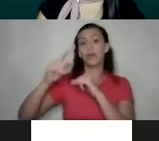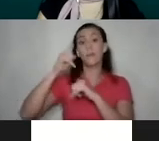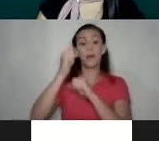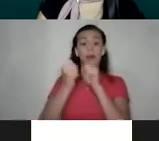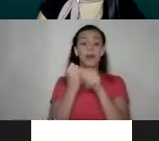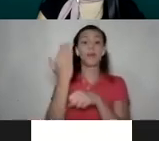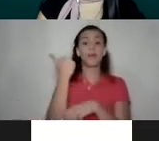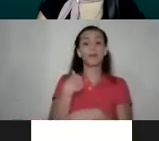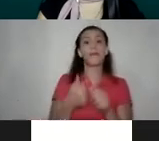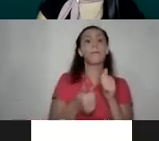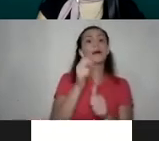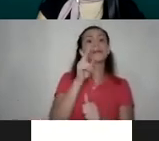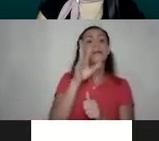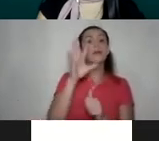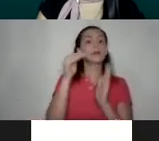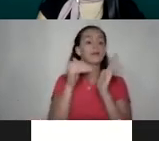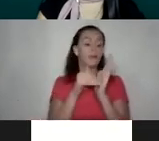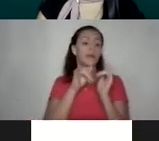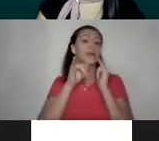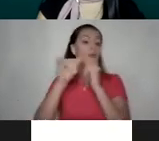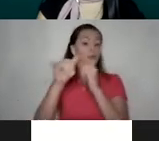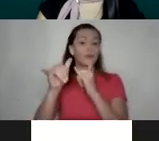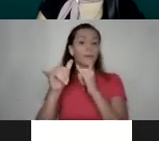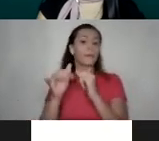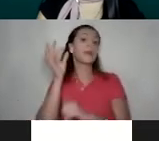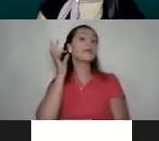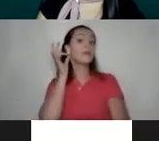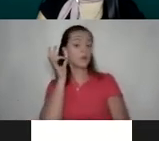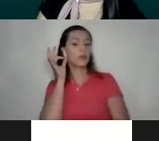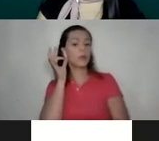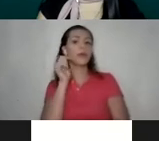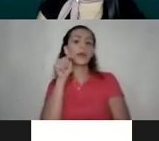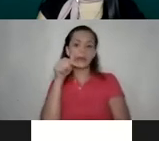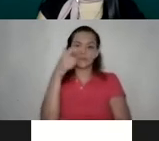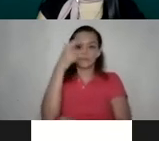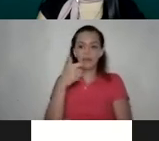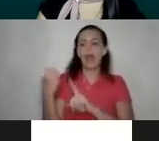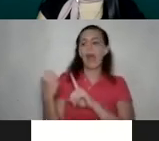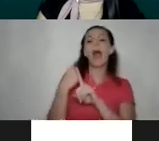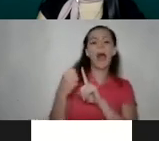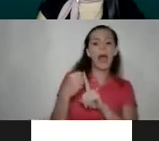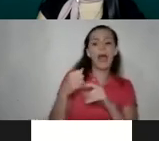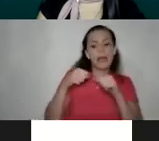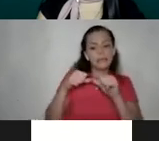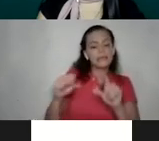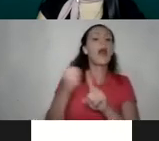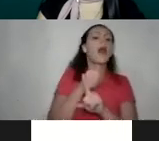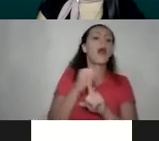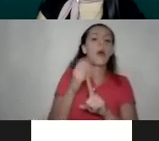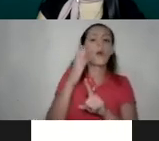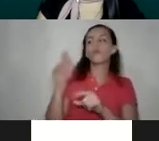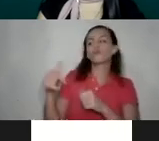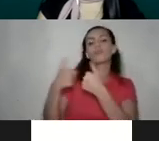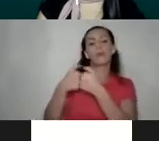tuvimos más de 25.000 denuncias de mujeres que fueron agredidas o que están siendo agredidas por su pareja